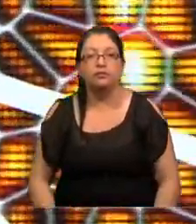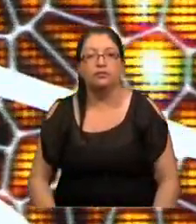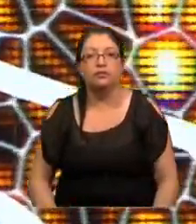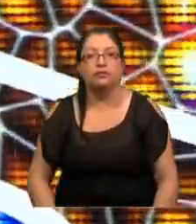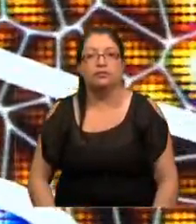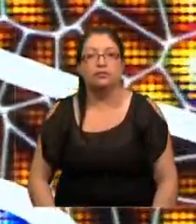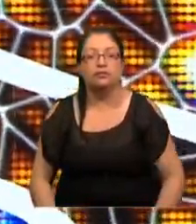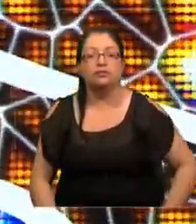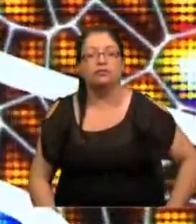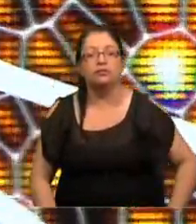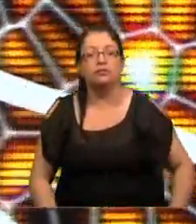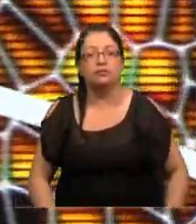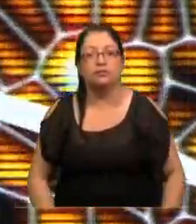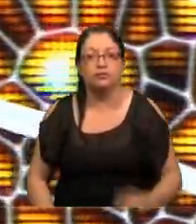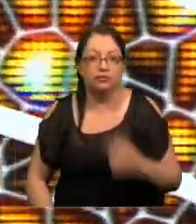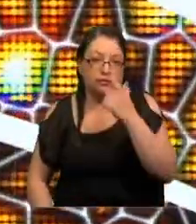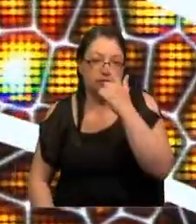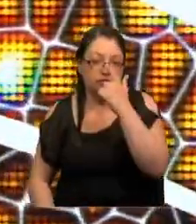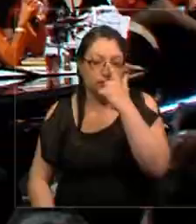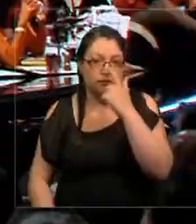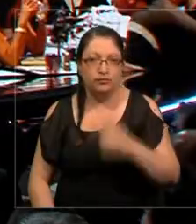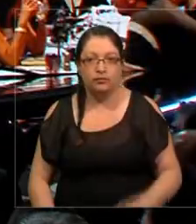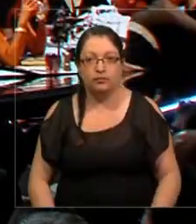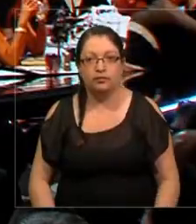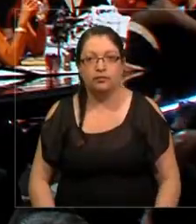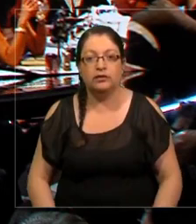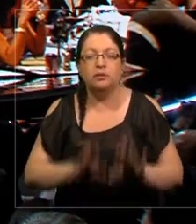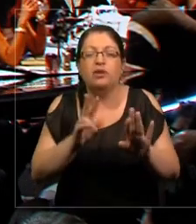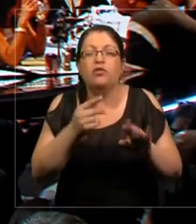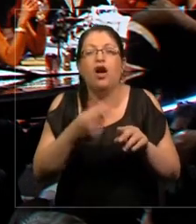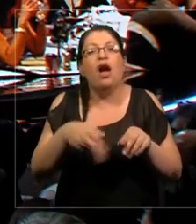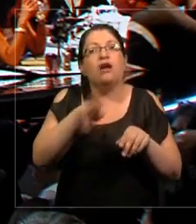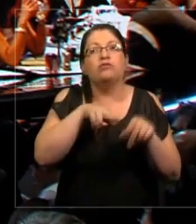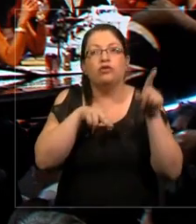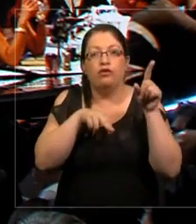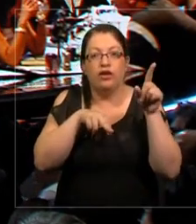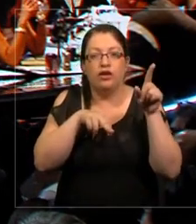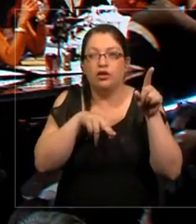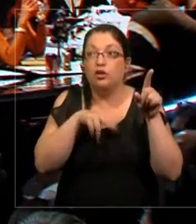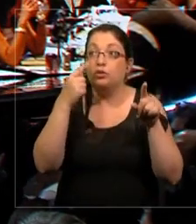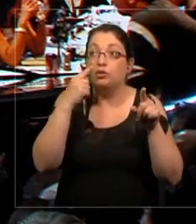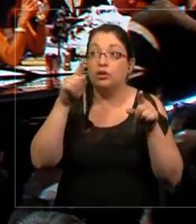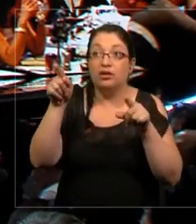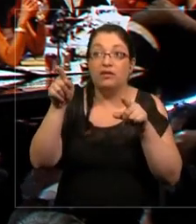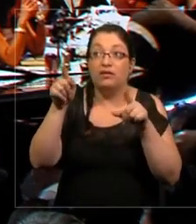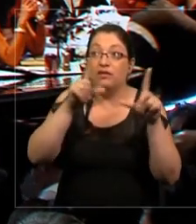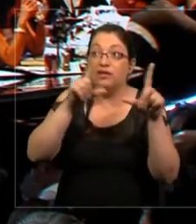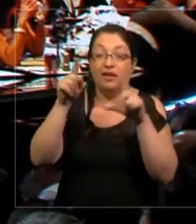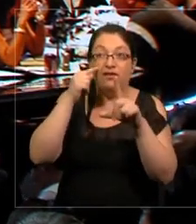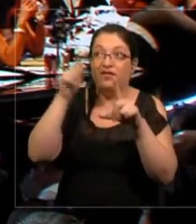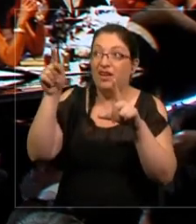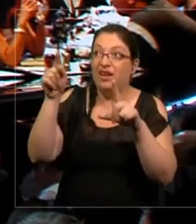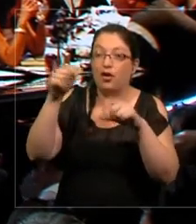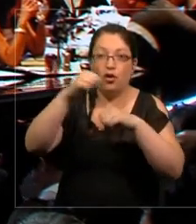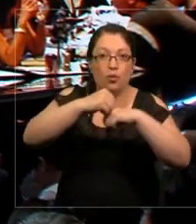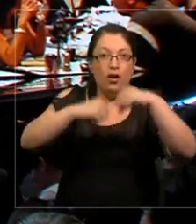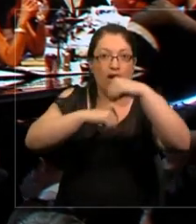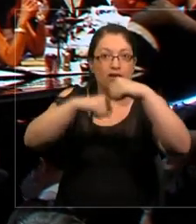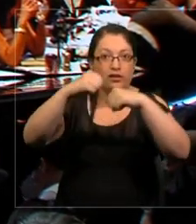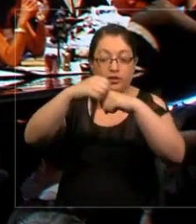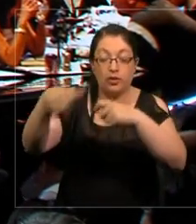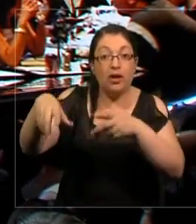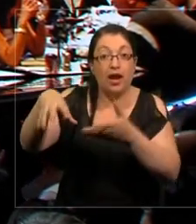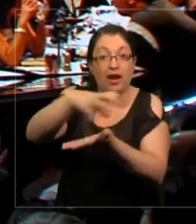Y de hecho, déjeme volver a esto un segundo. Lo que usted ve es exactamente eso. Usted ve la infraestructura de la ciudad